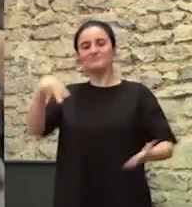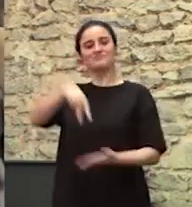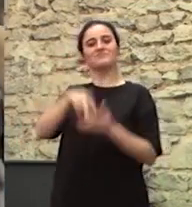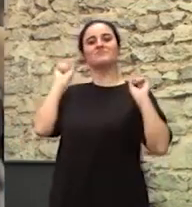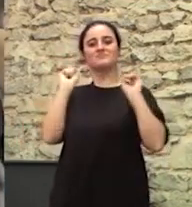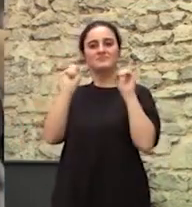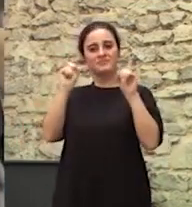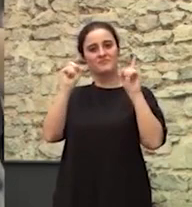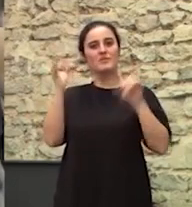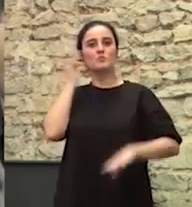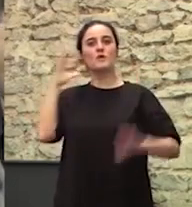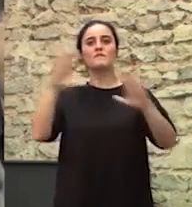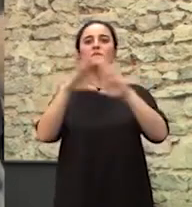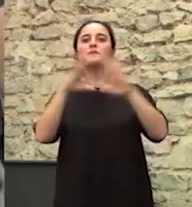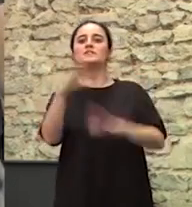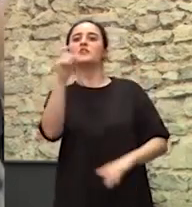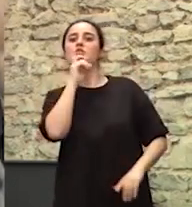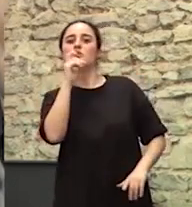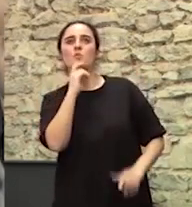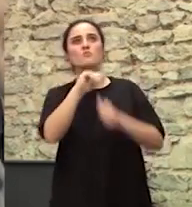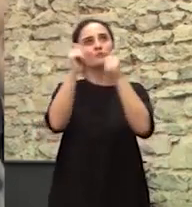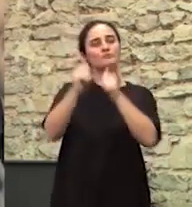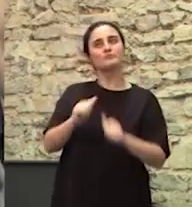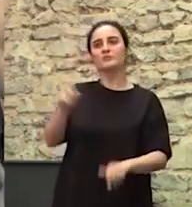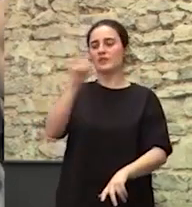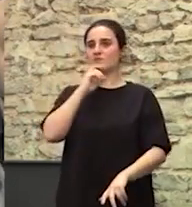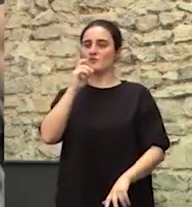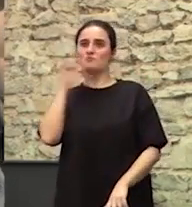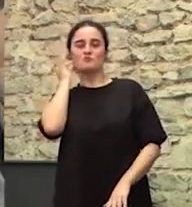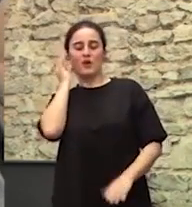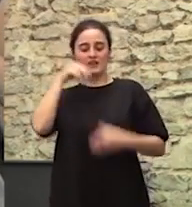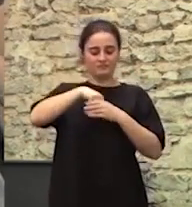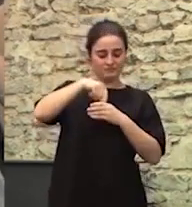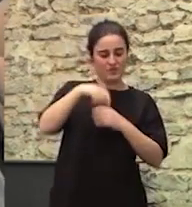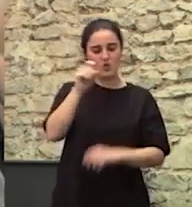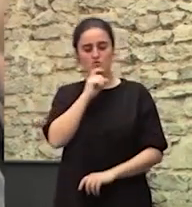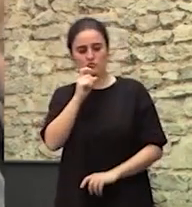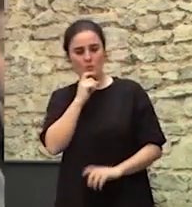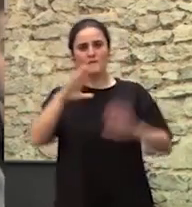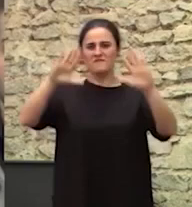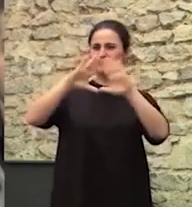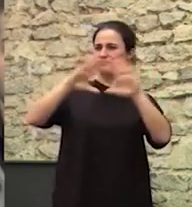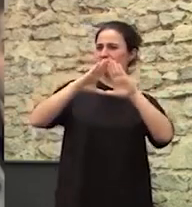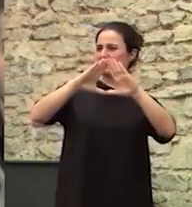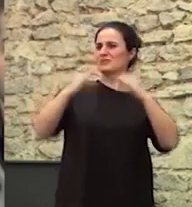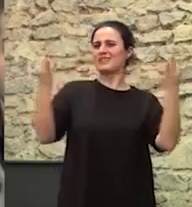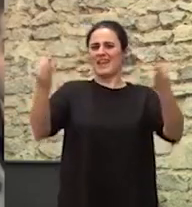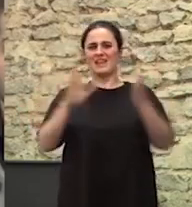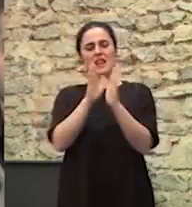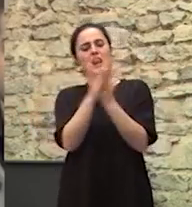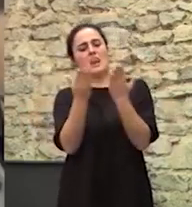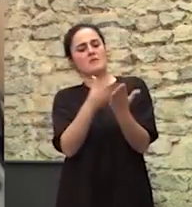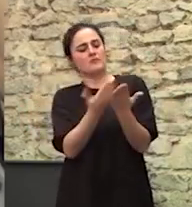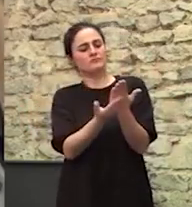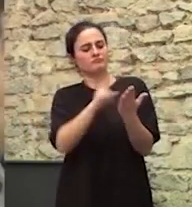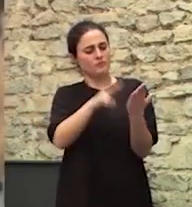cómo tiene que ser una mujer feminista De cómo se tiene que construir una mujer feminista De qué es el feminismo De qué libros tenemos que